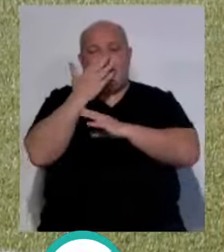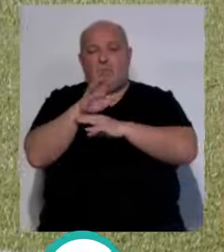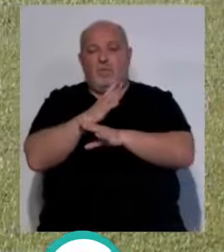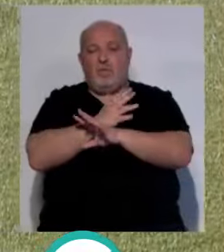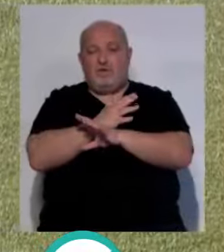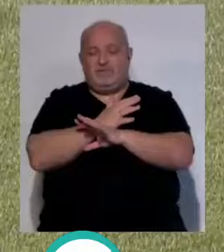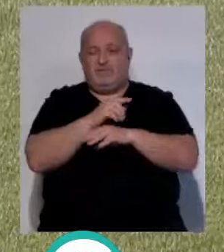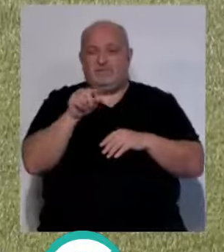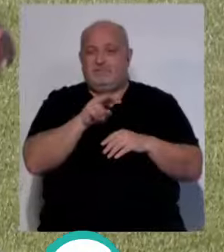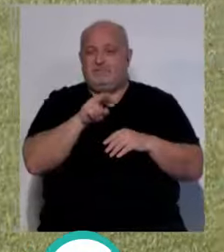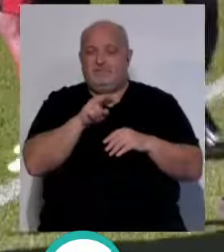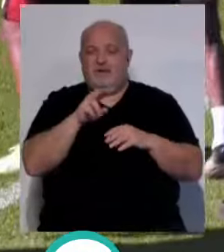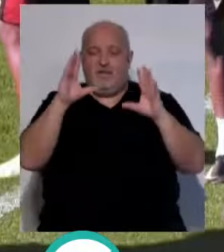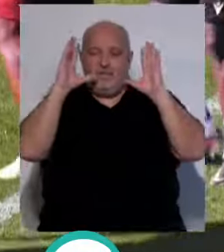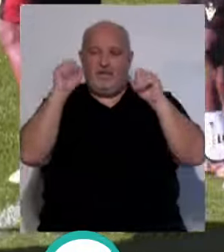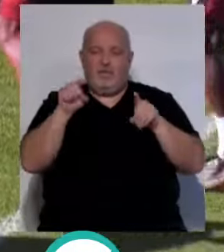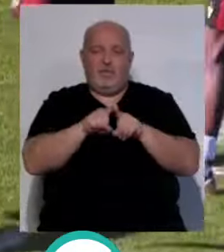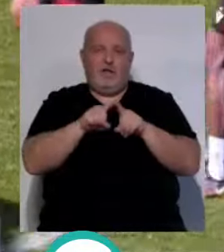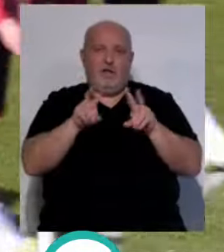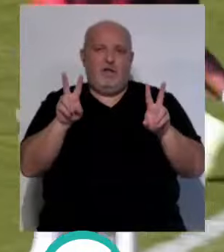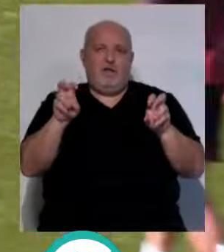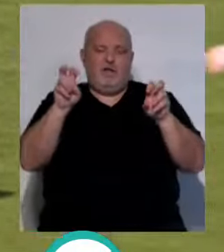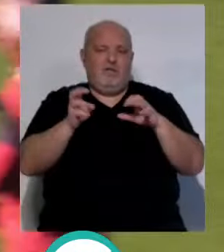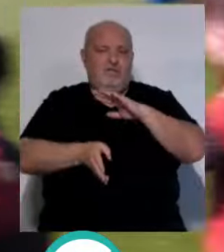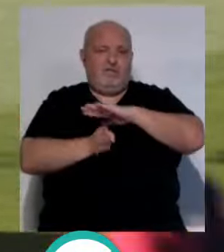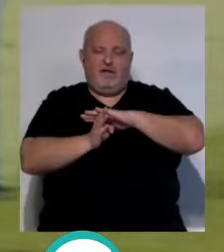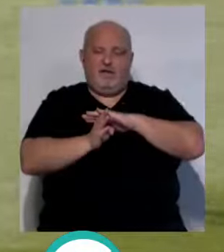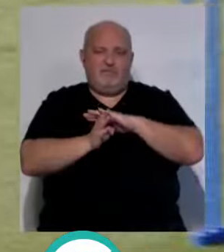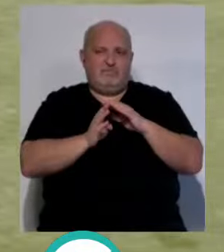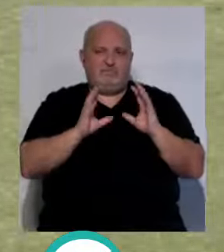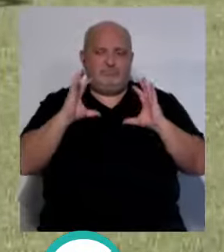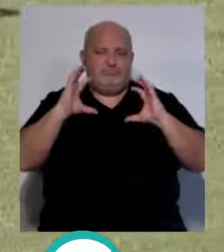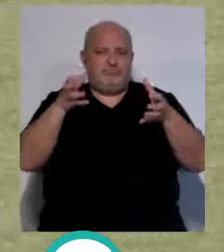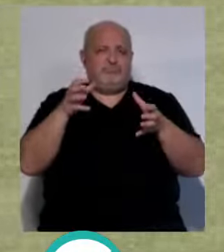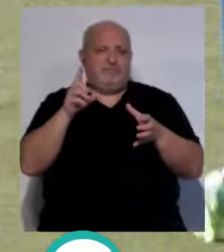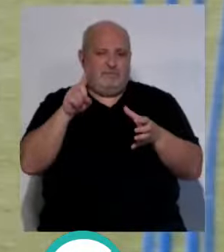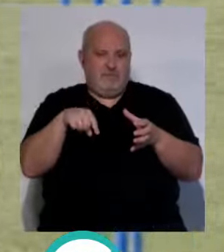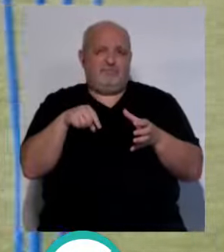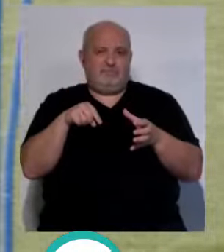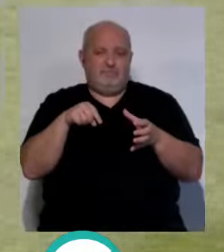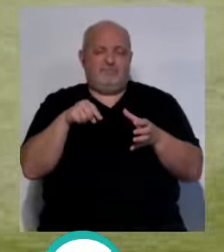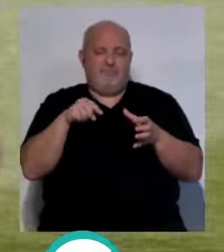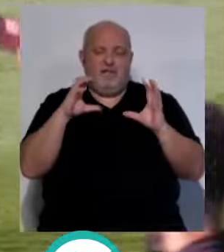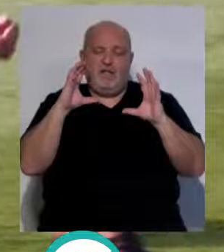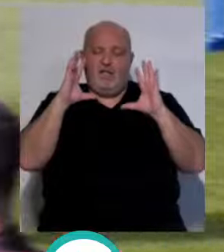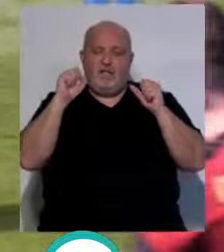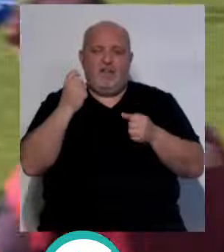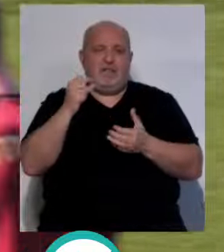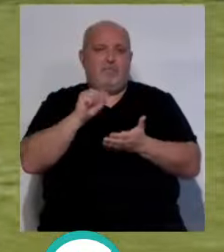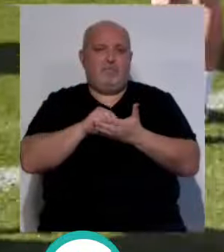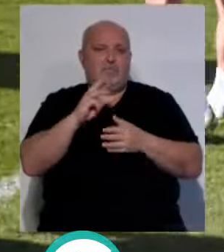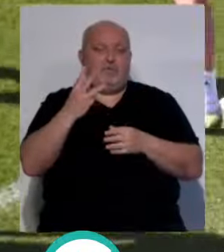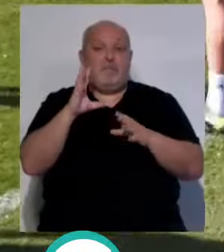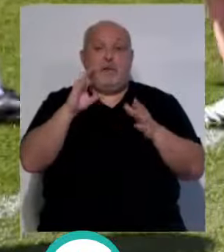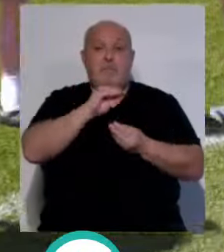jugadores en esos partidos, el Celta va a salir a por todas, porque se lo está jugando todo. También, claro. El Celta necesita esos tres puntos. Sin embargo,